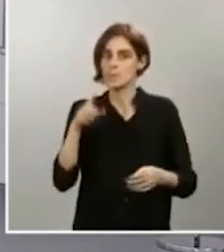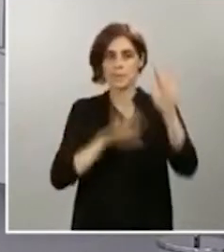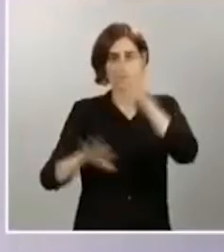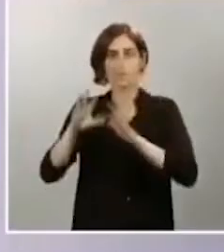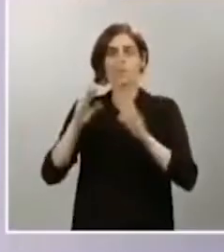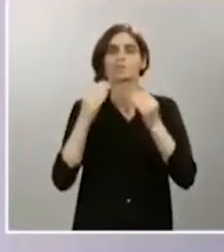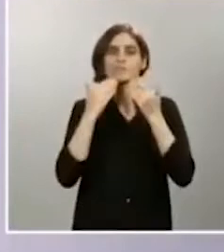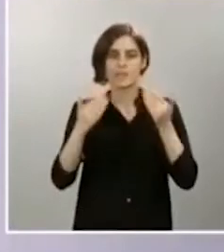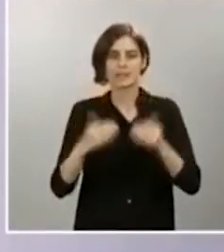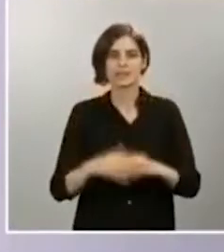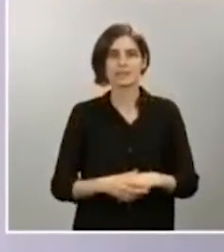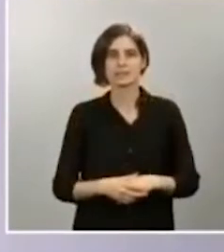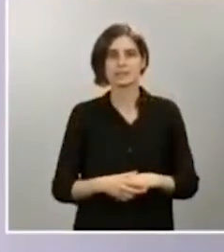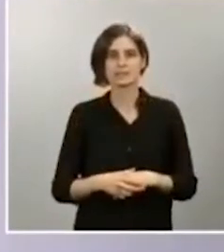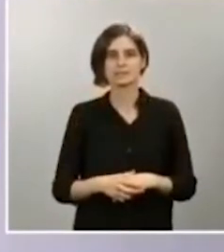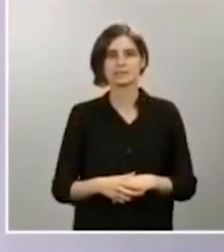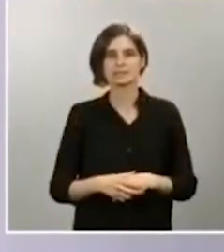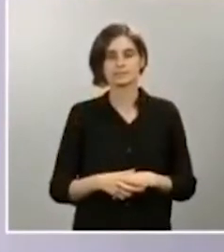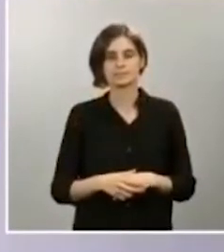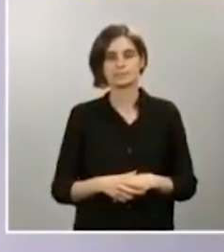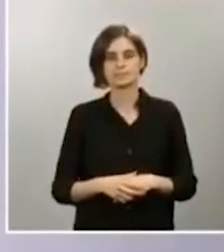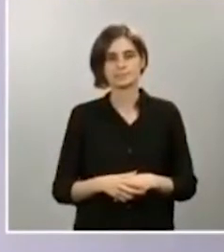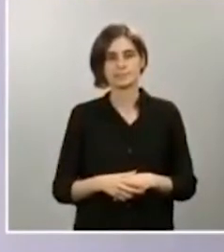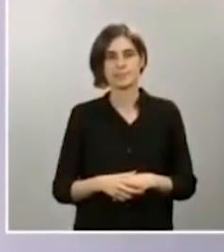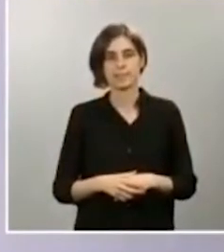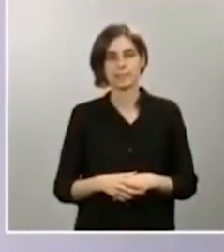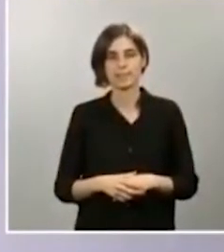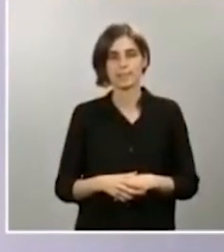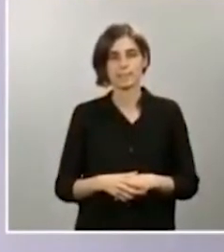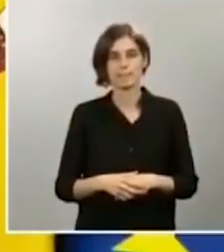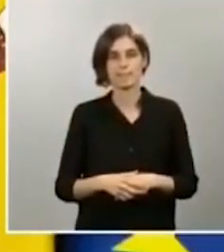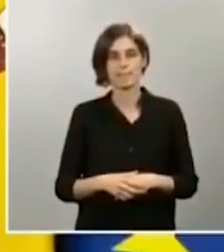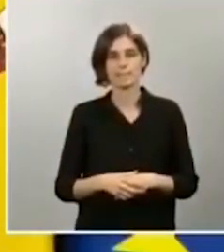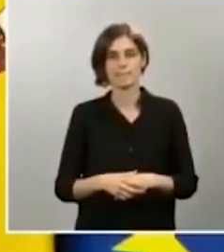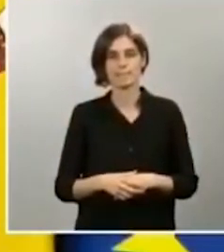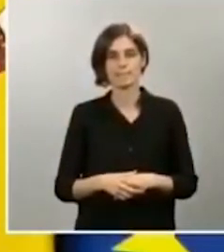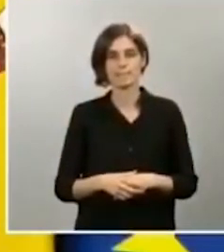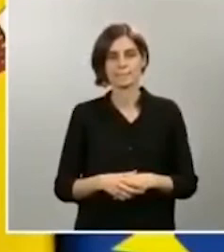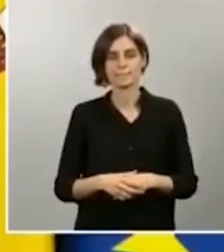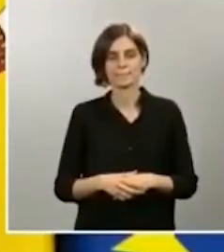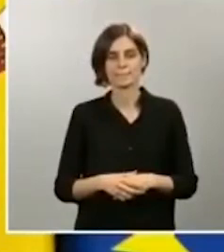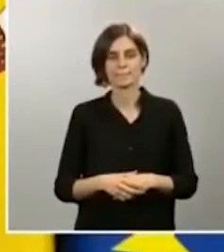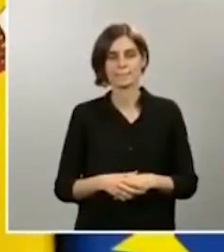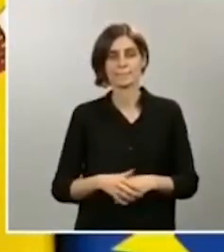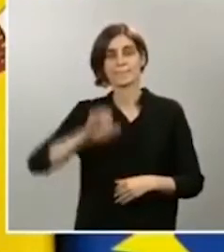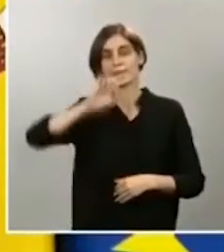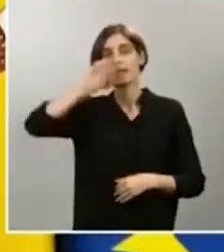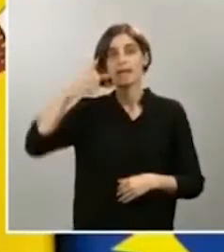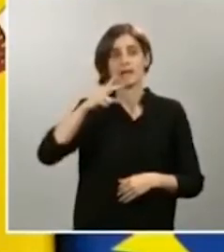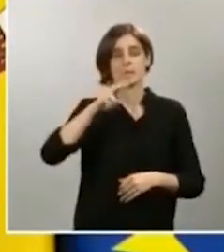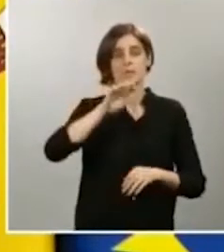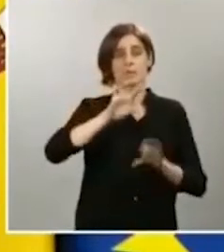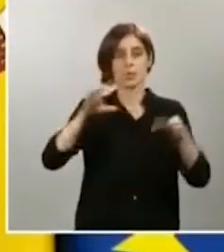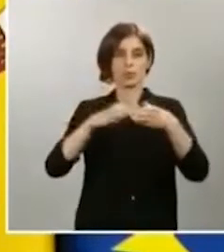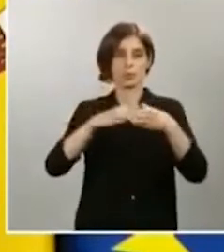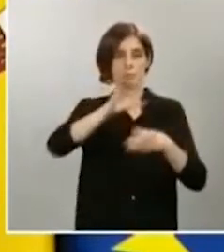Bueno, primero de todo, lo que el Eurogrupo acordó la semana pasada fueron